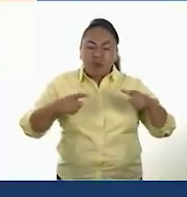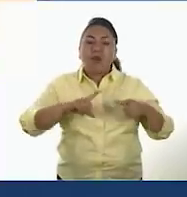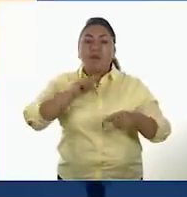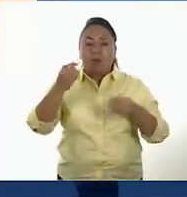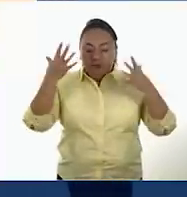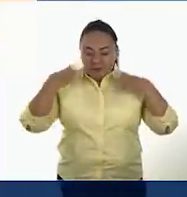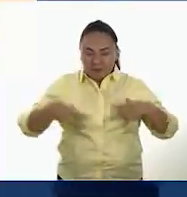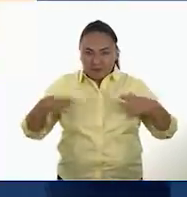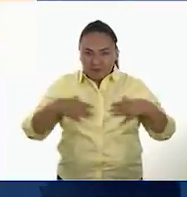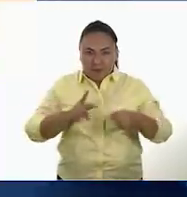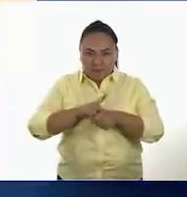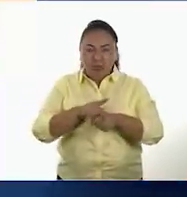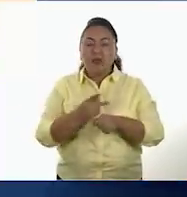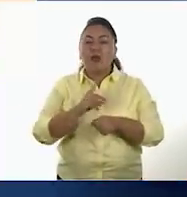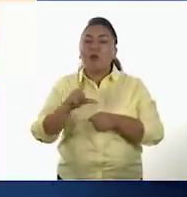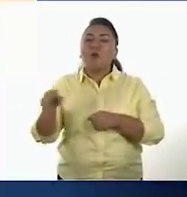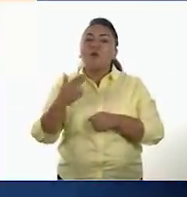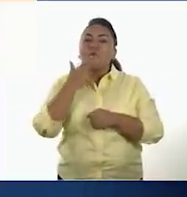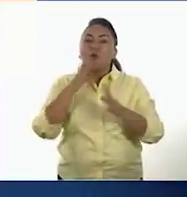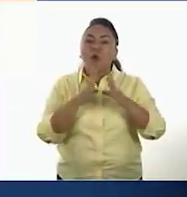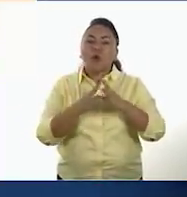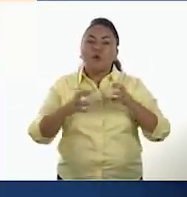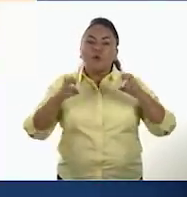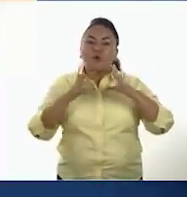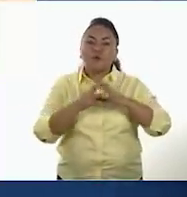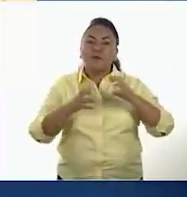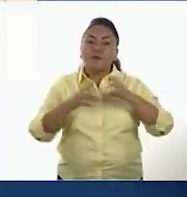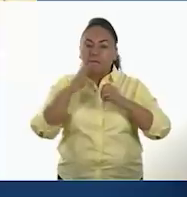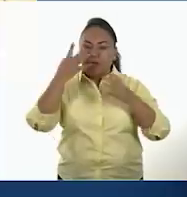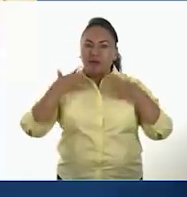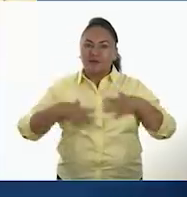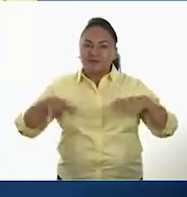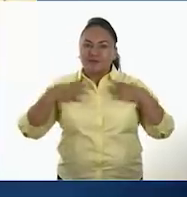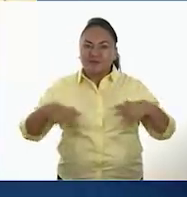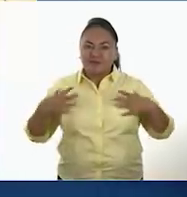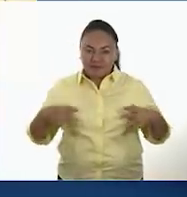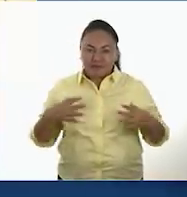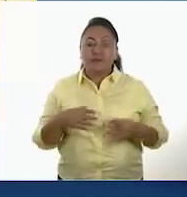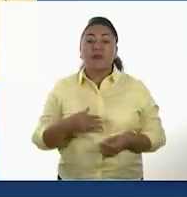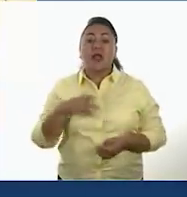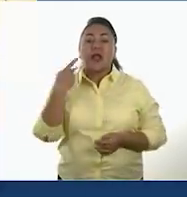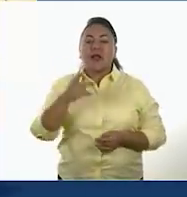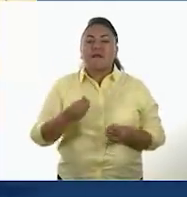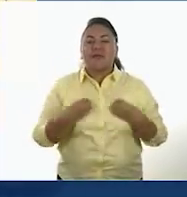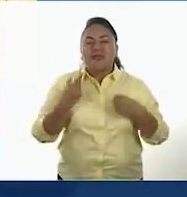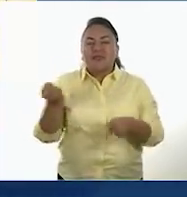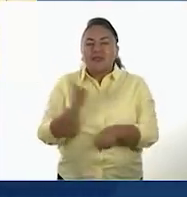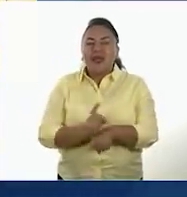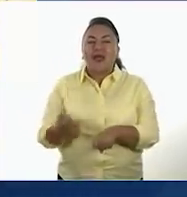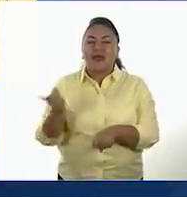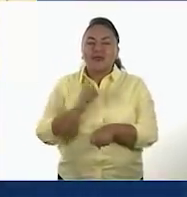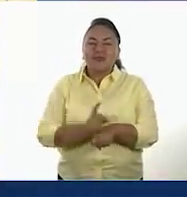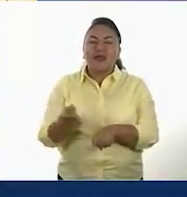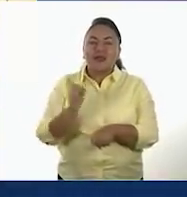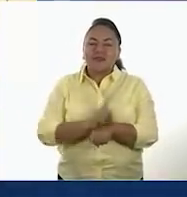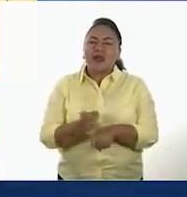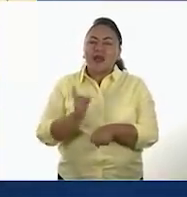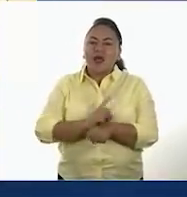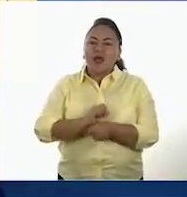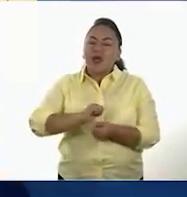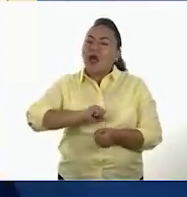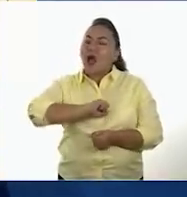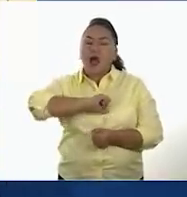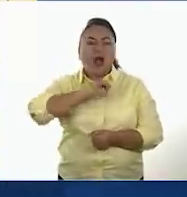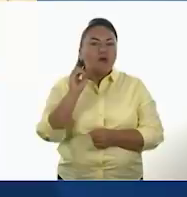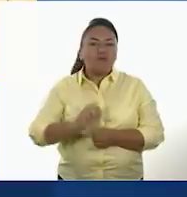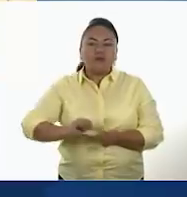algodón en su vestimenta. Las actividades de su vida diaria los obligaron a desarrollar